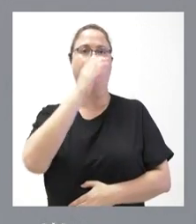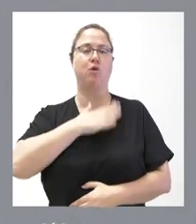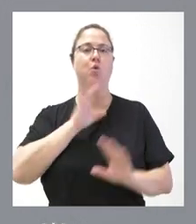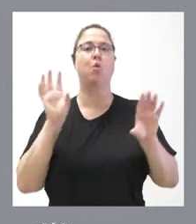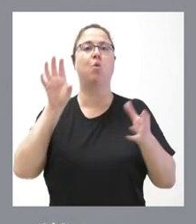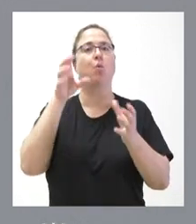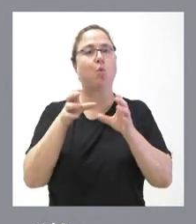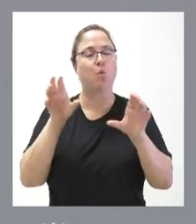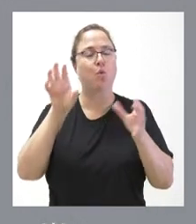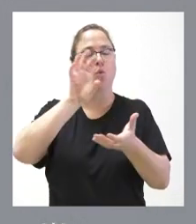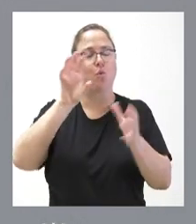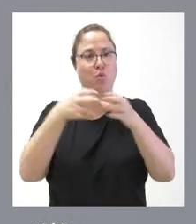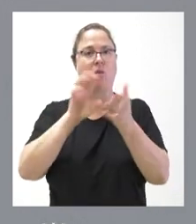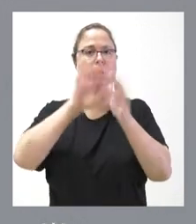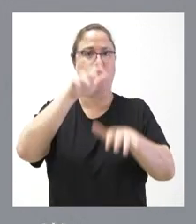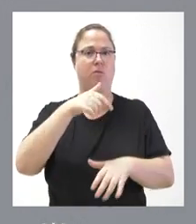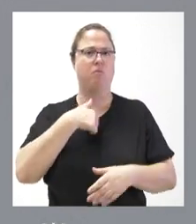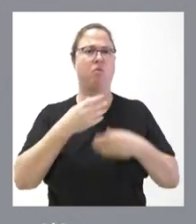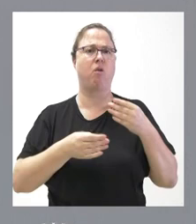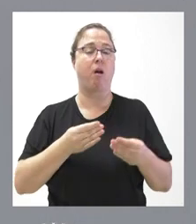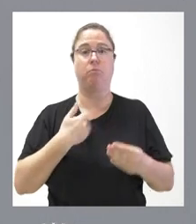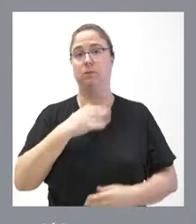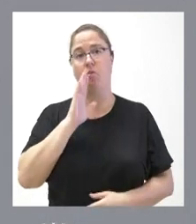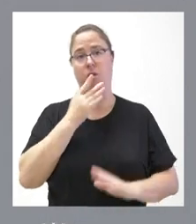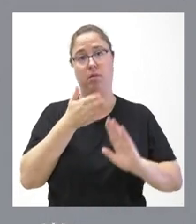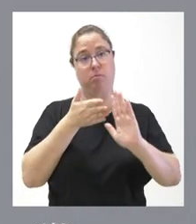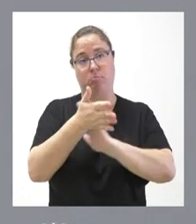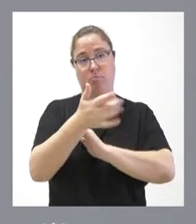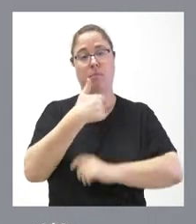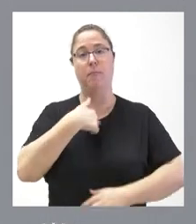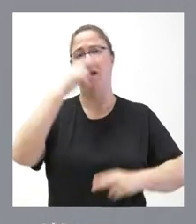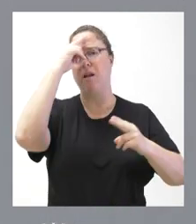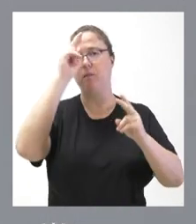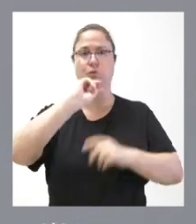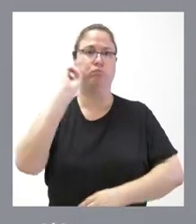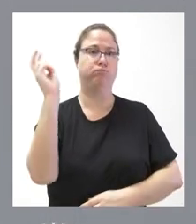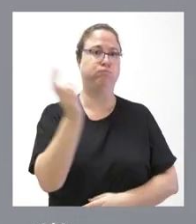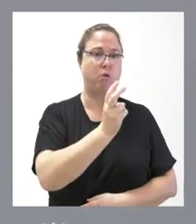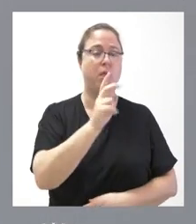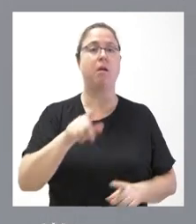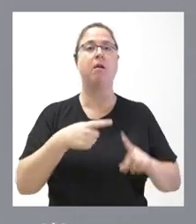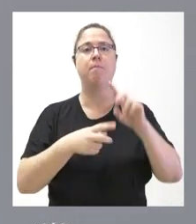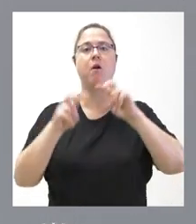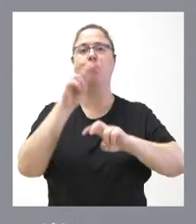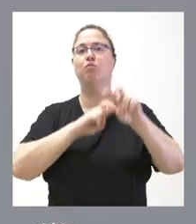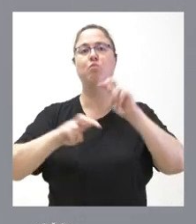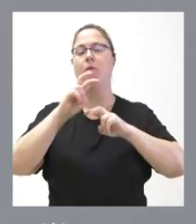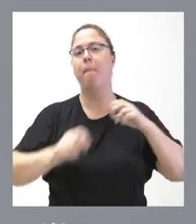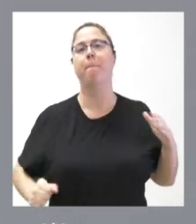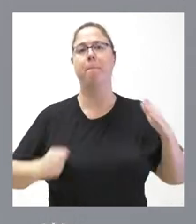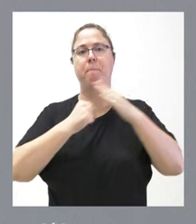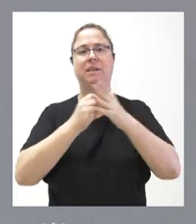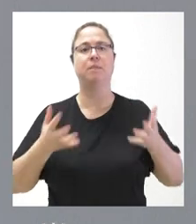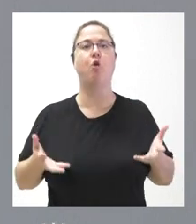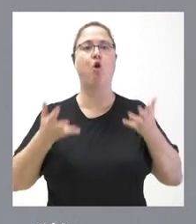y lo que hacemos nosotros. Lo que hacemos nosotros es lo que le he dicho. Respeto siempre a la pluralidad y buscar siempre la máxima oferta